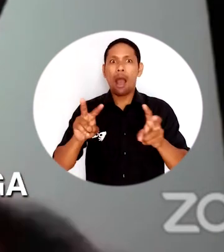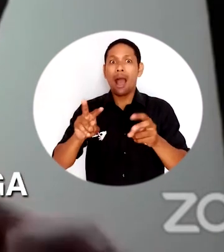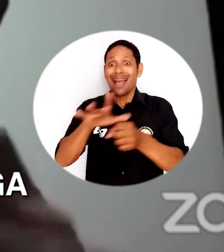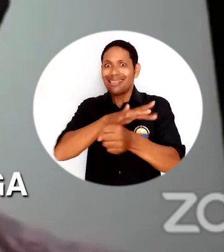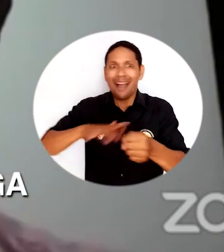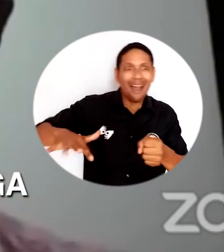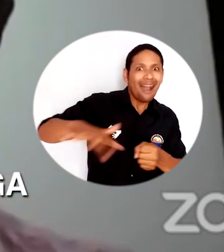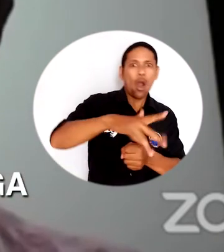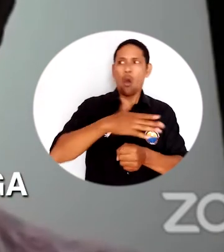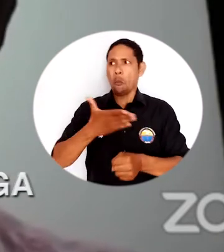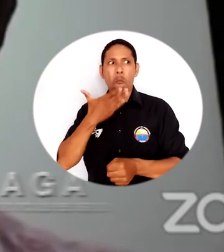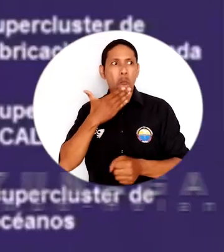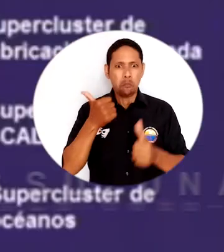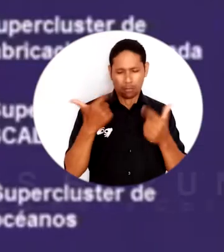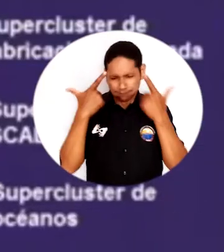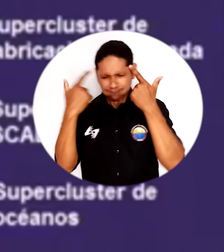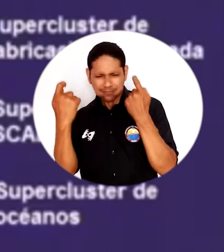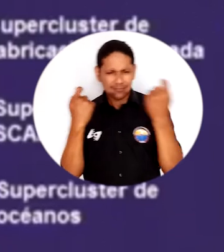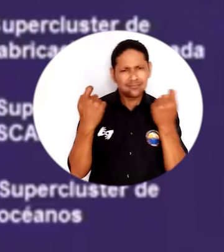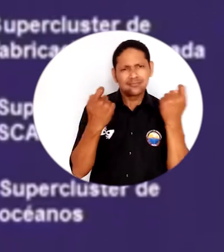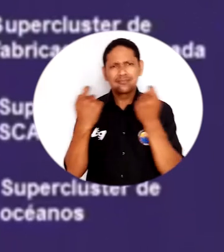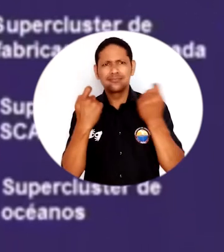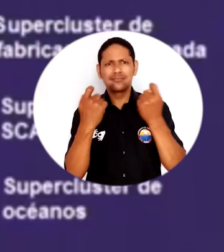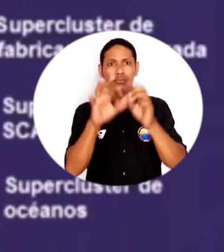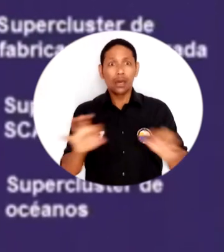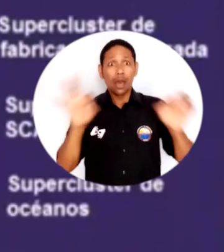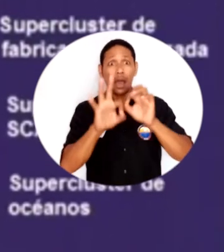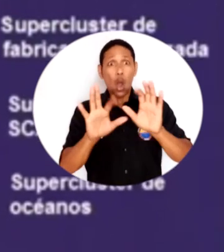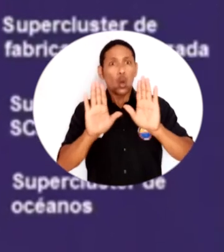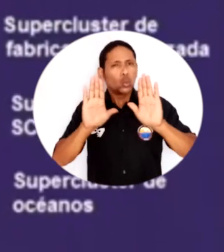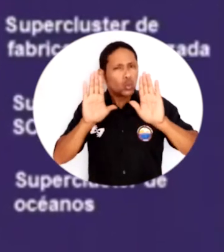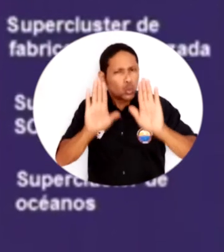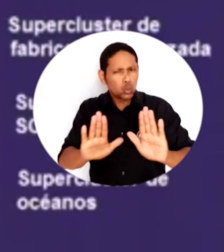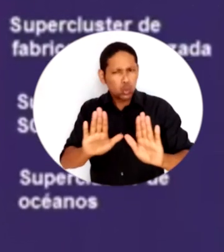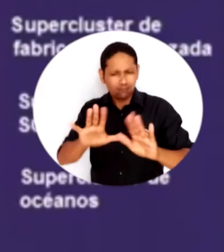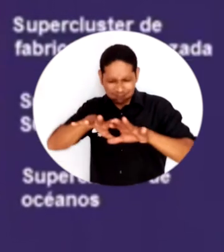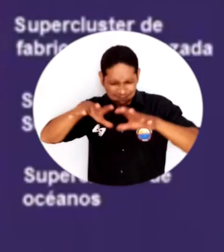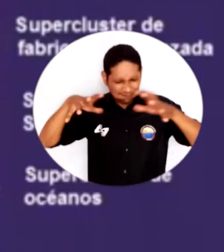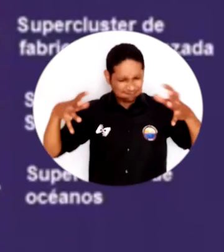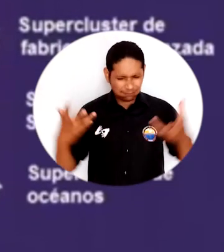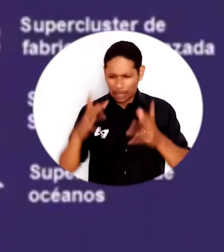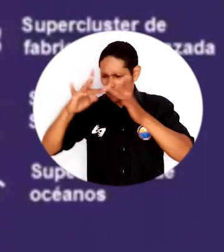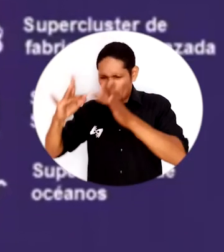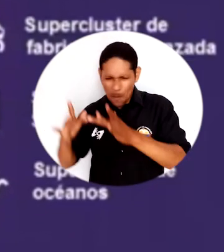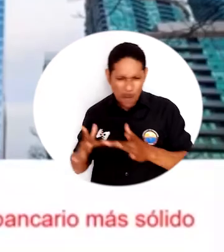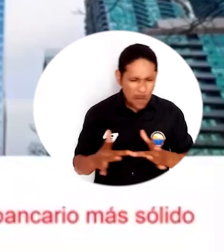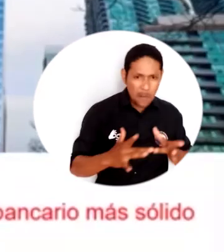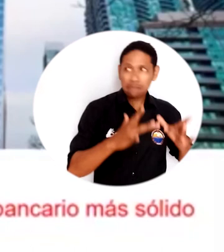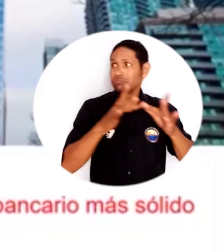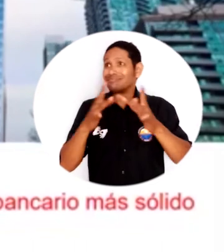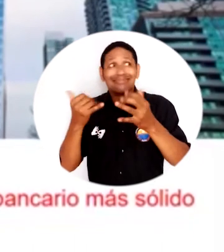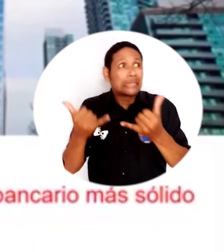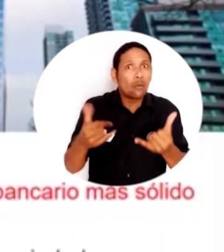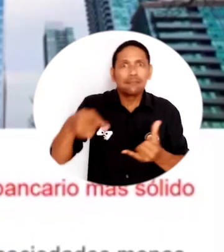al tema de sostenibilidad es pensar que su emprendimiento tenga midas a alguna temática global